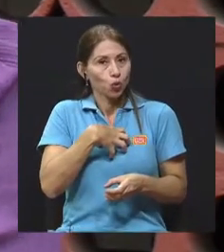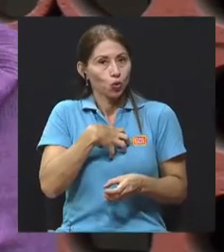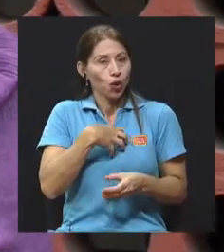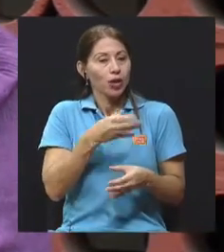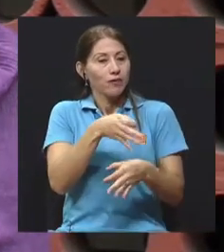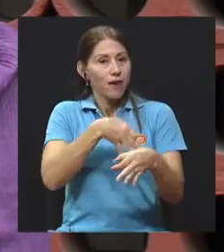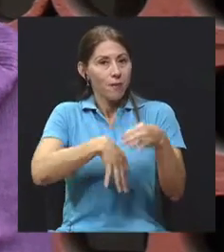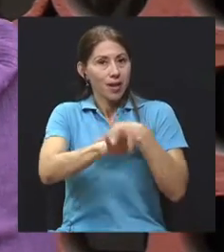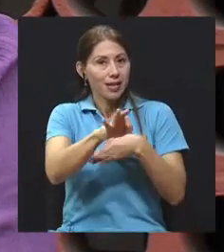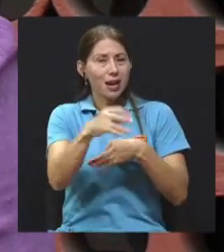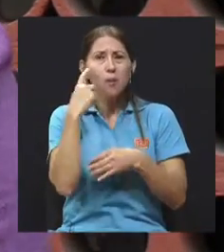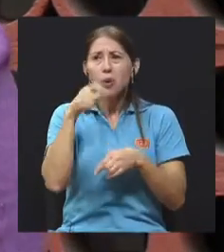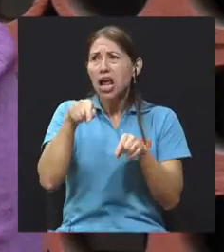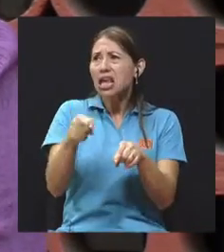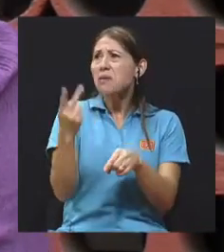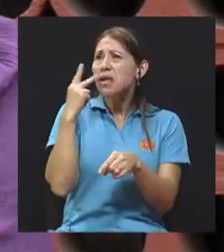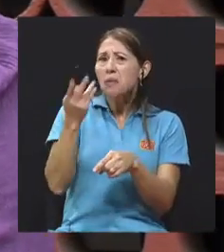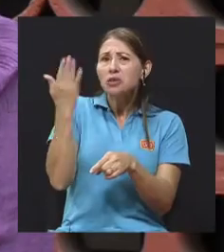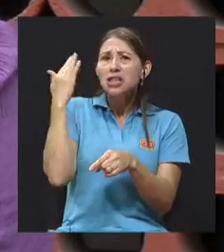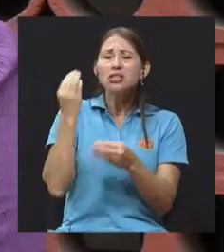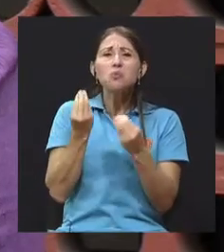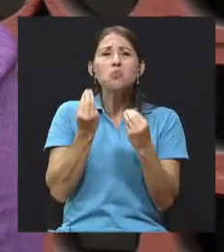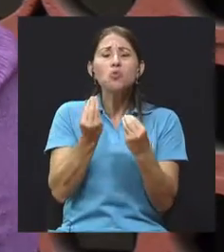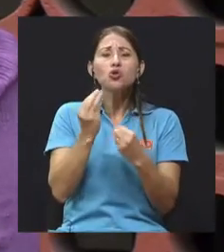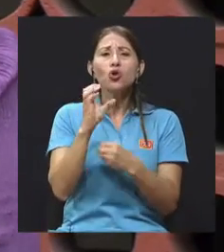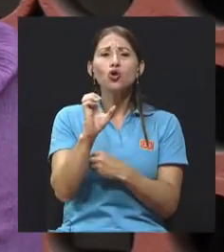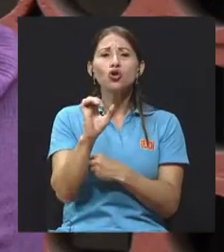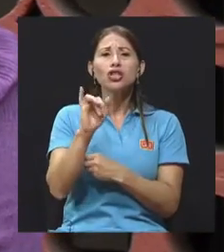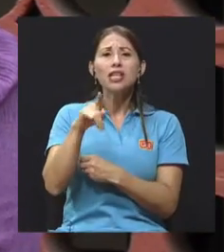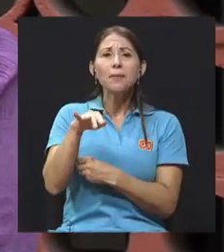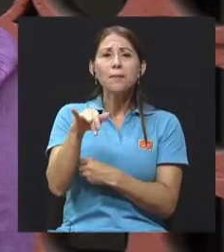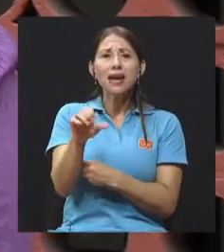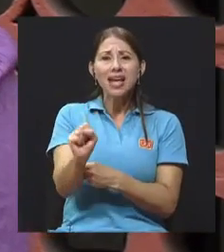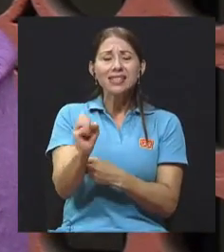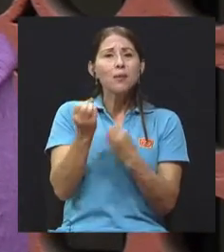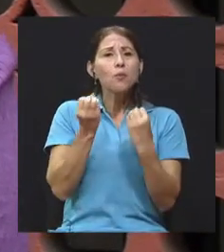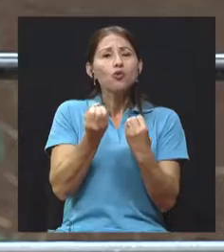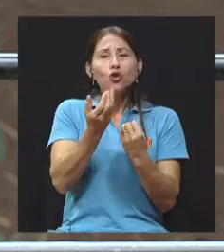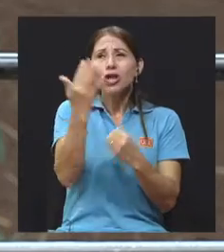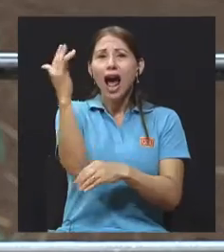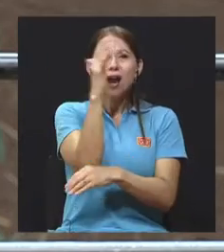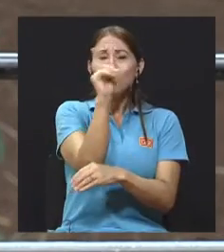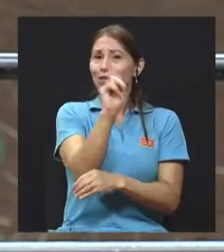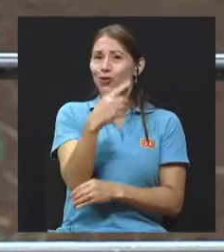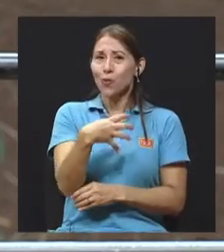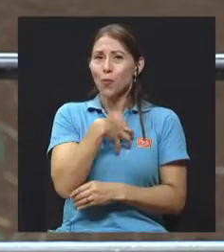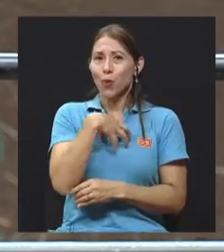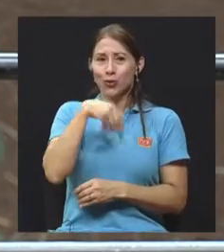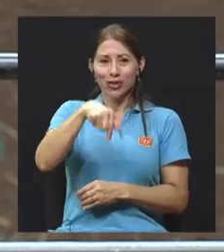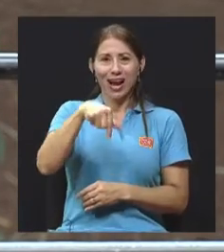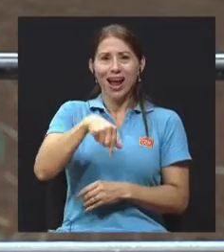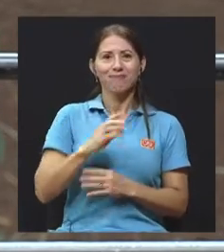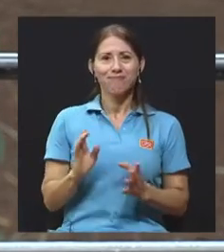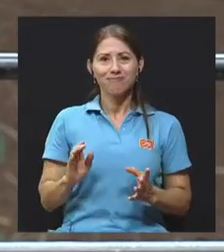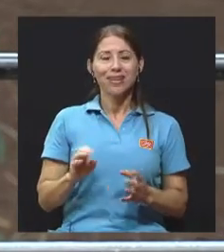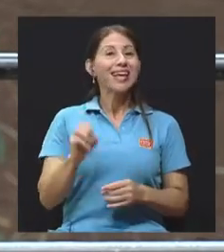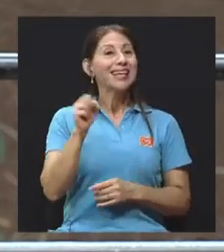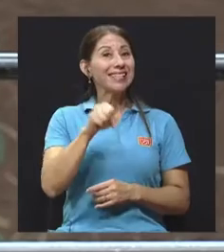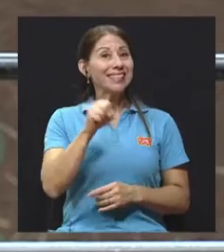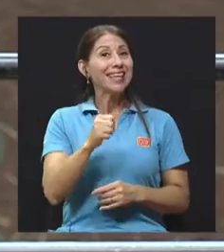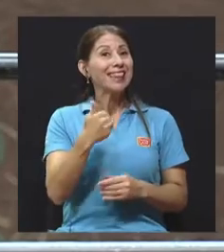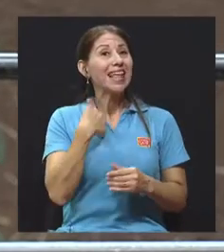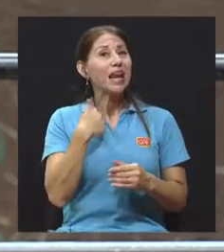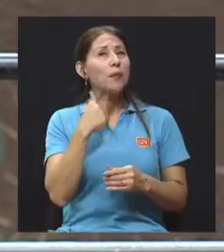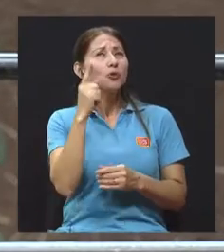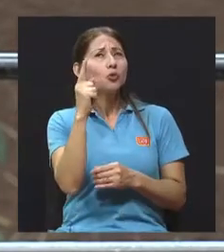aquí veíamos, por ejemplo, muchos ciprés, muchos árboles que no son propios de nuestro país, por ejemplo. Sí, tenemos unas secuoyas que están allá